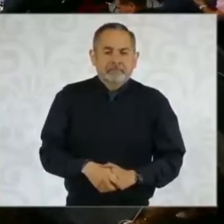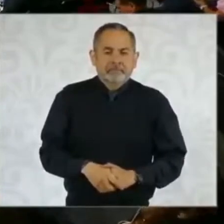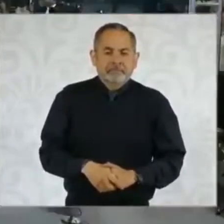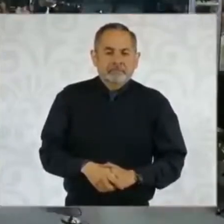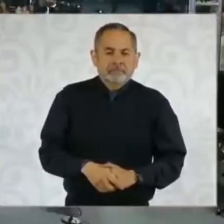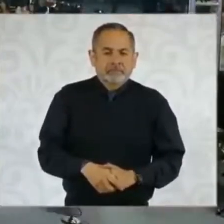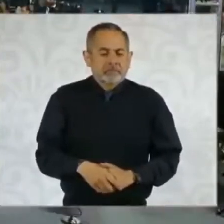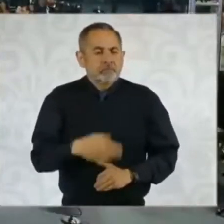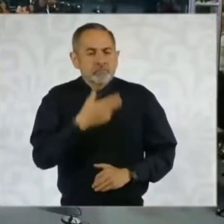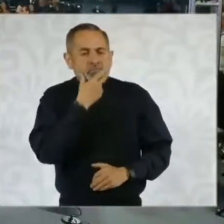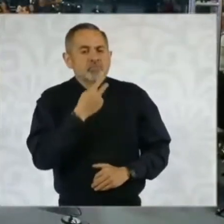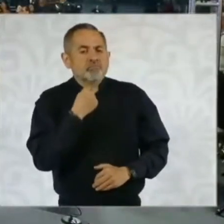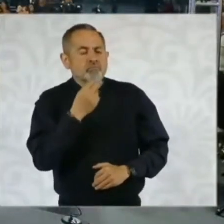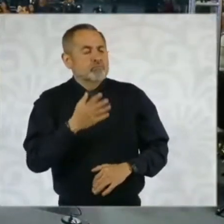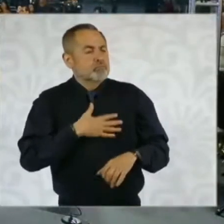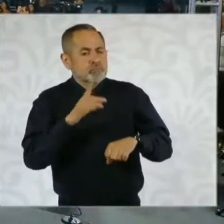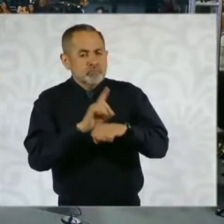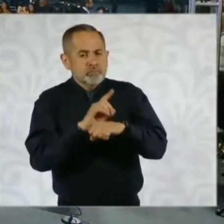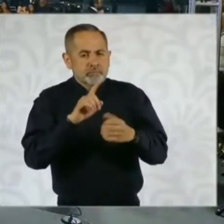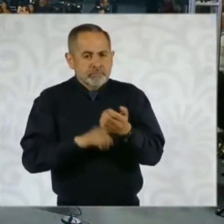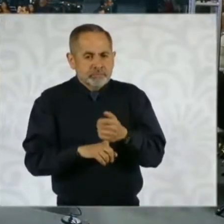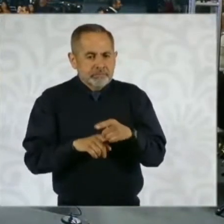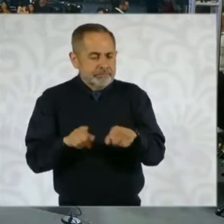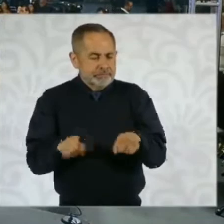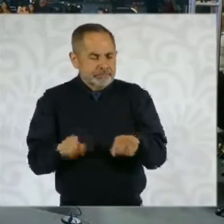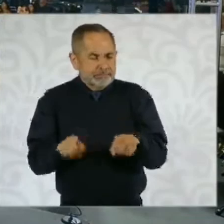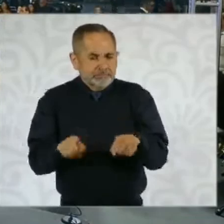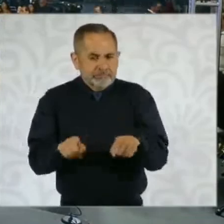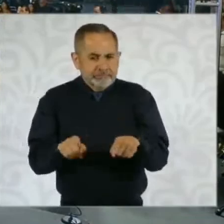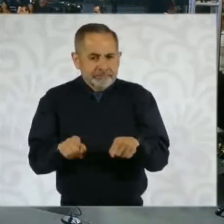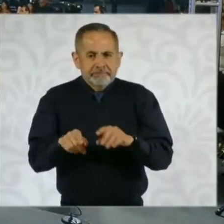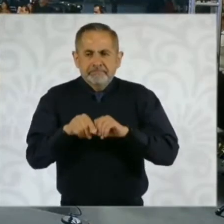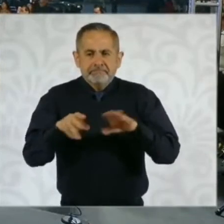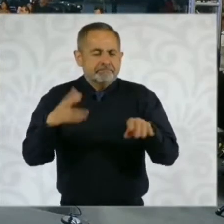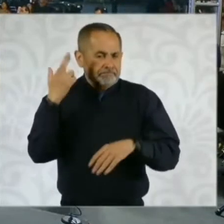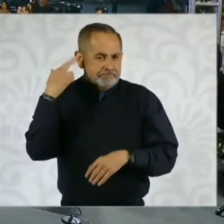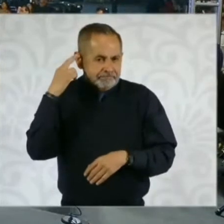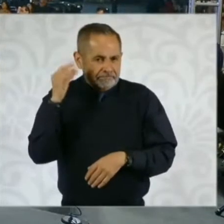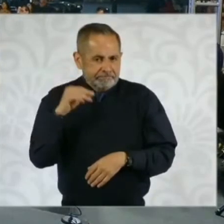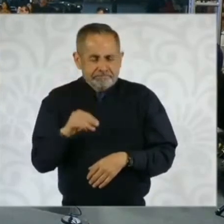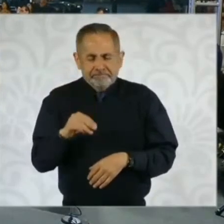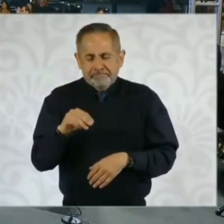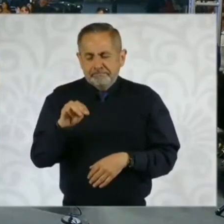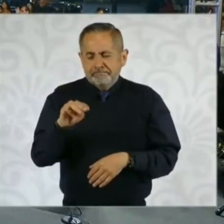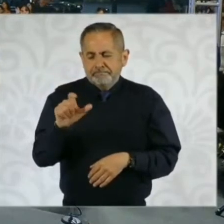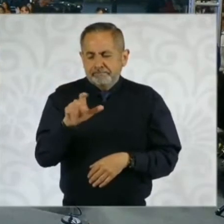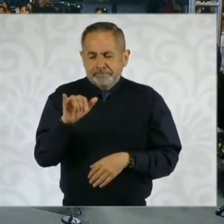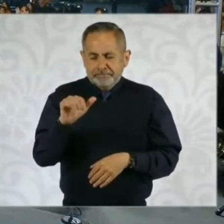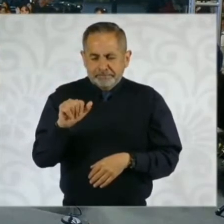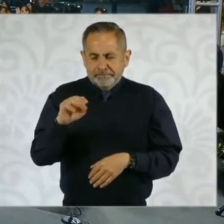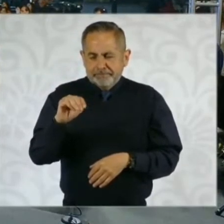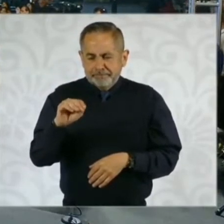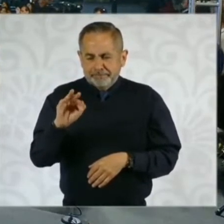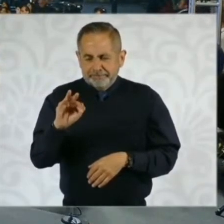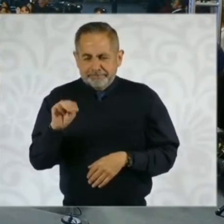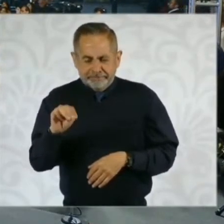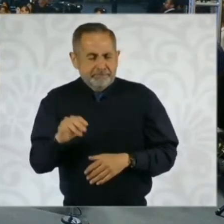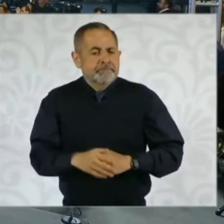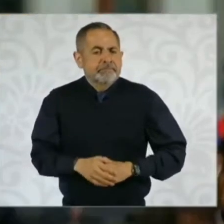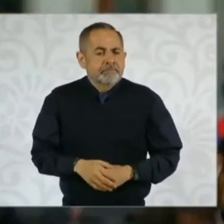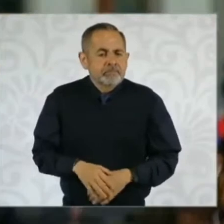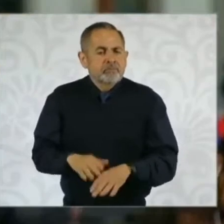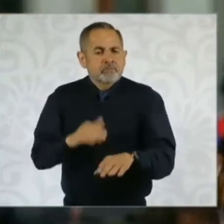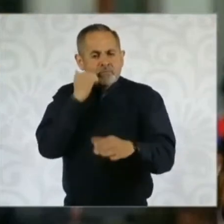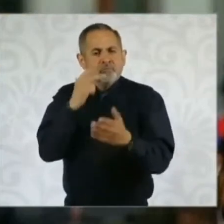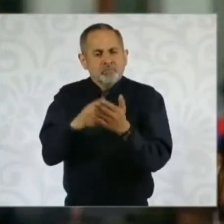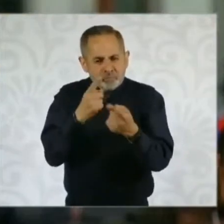Buen día, Presidenta. Buen día, Lozada de Máxima FM y Cuarto Poder de Chiapas. Quiero regresar un poquito al tema del